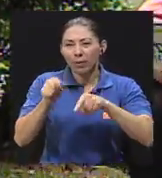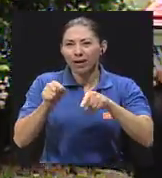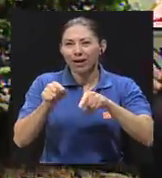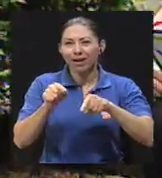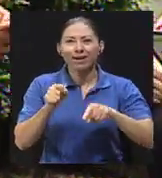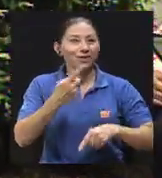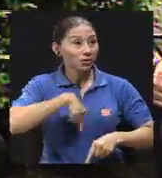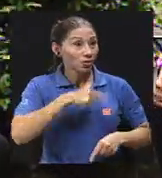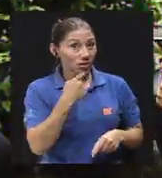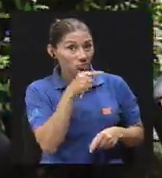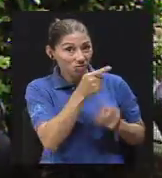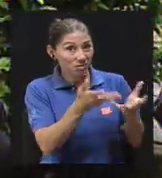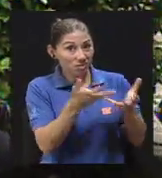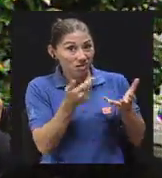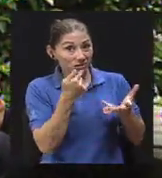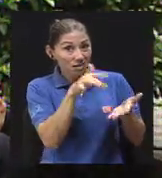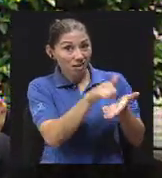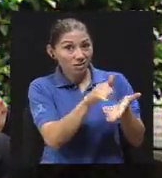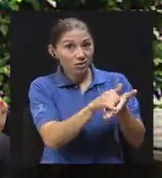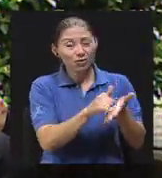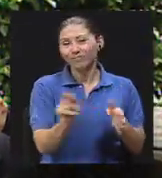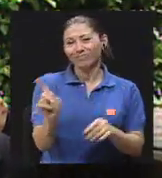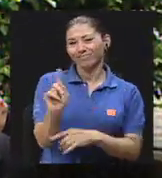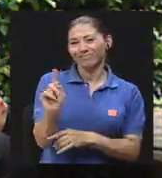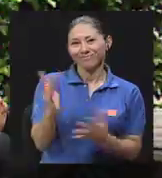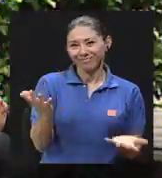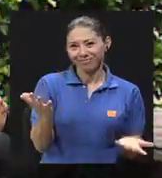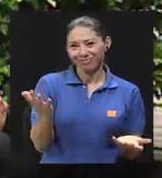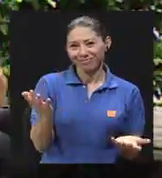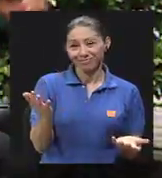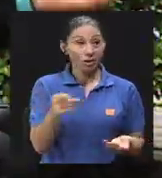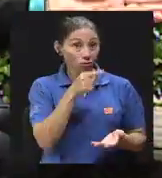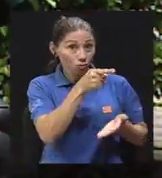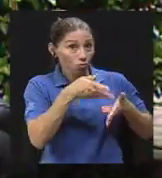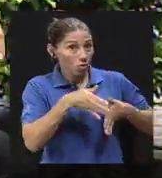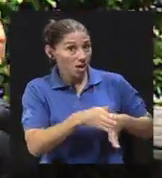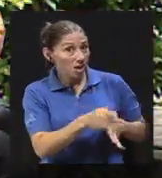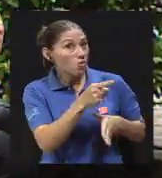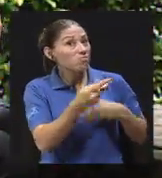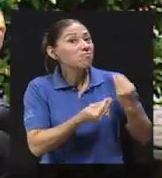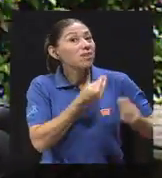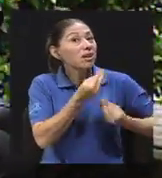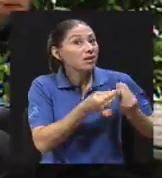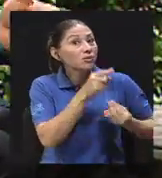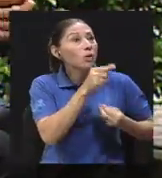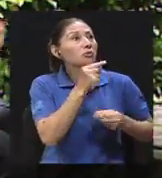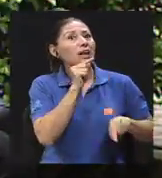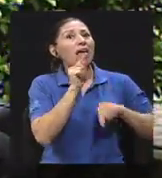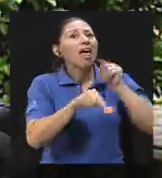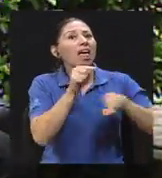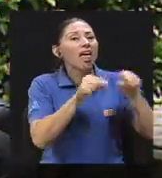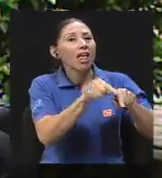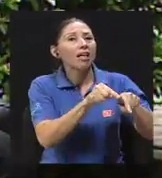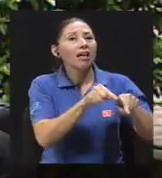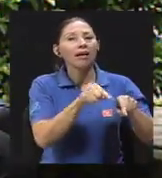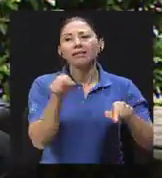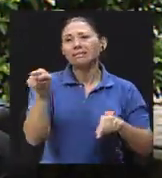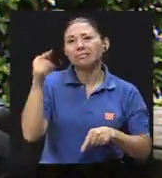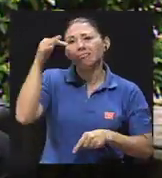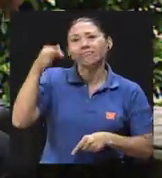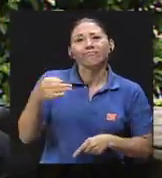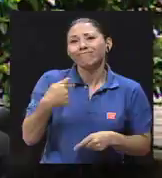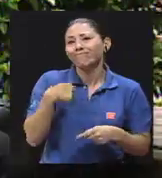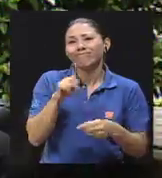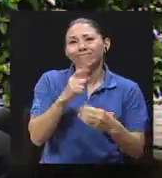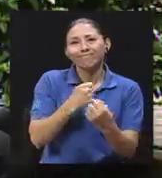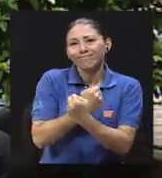O nosotros le decimos, ¿eso es lo que quería? Usted decirle, no. Y su hijo, cuando usted le dijo eso, ¿qué fue lo que él pensó? De que